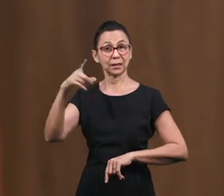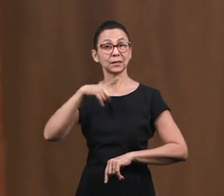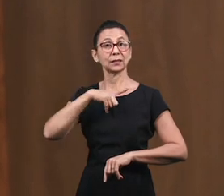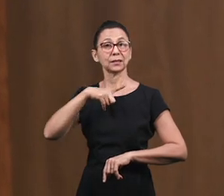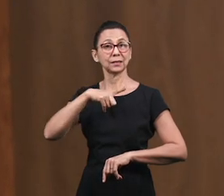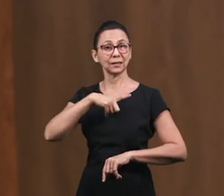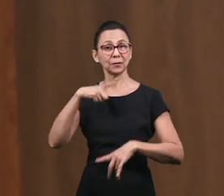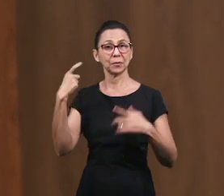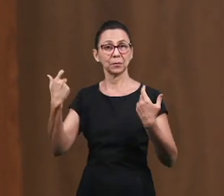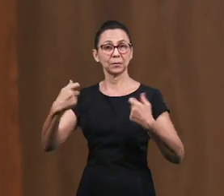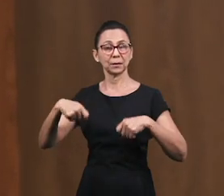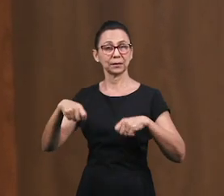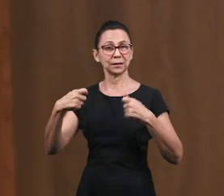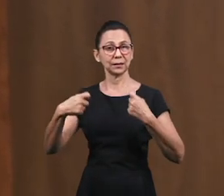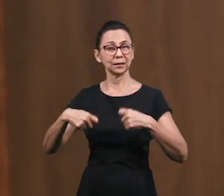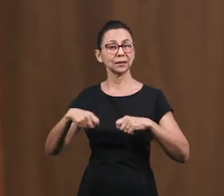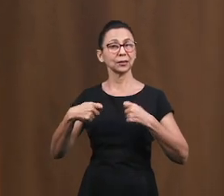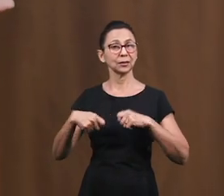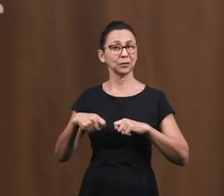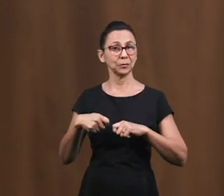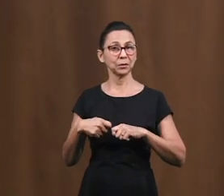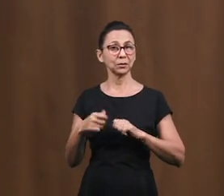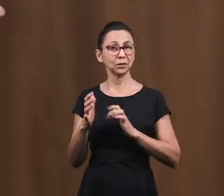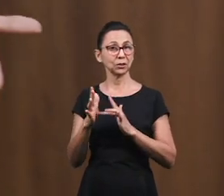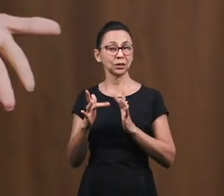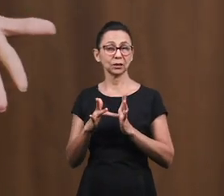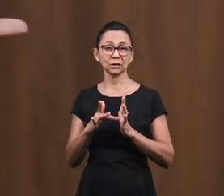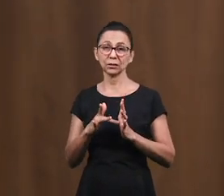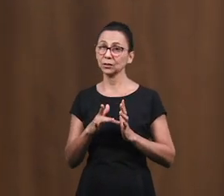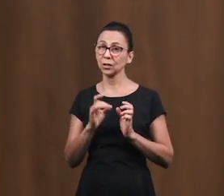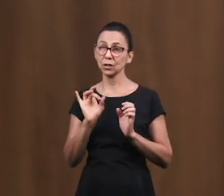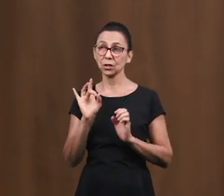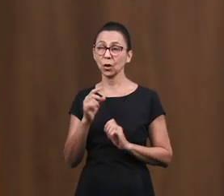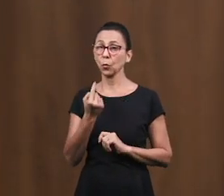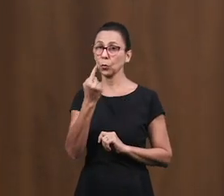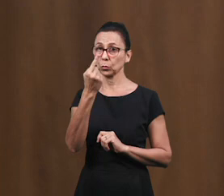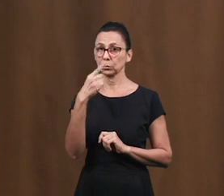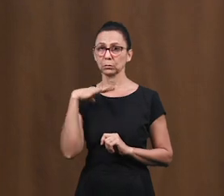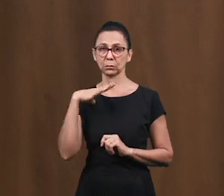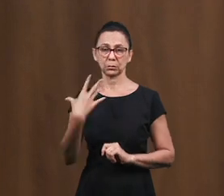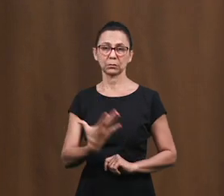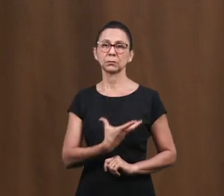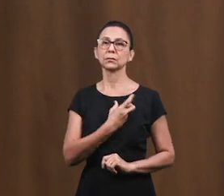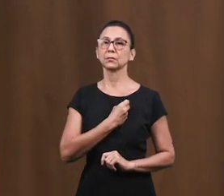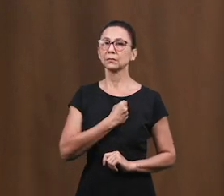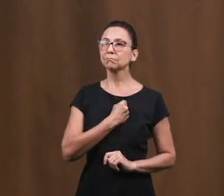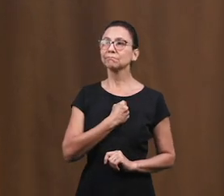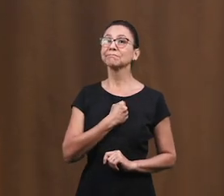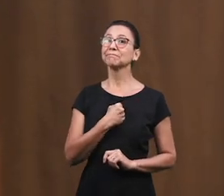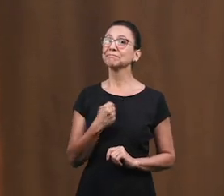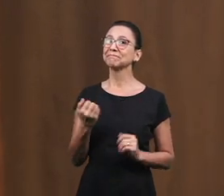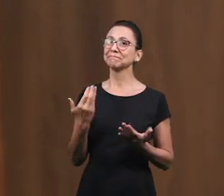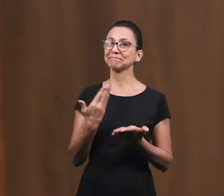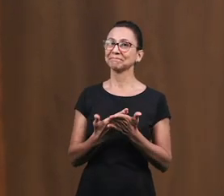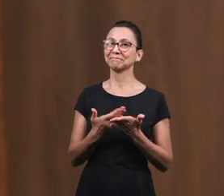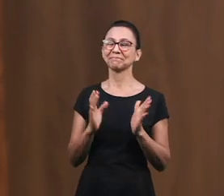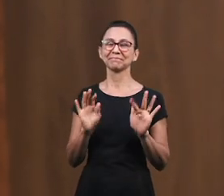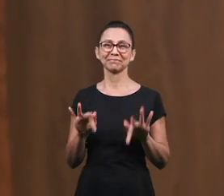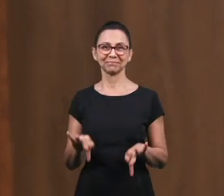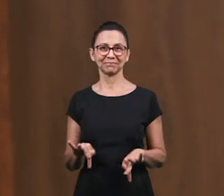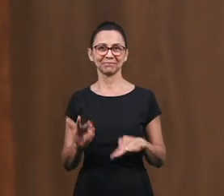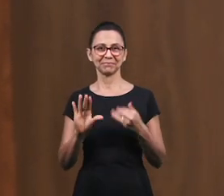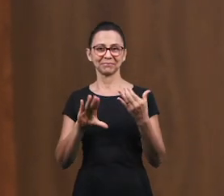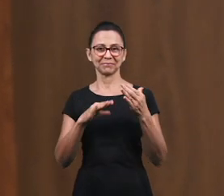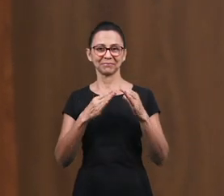Nos Nos Necesitamos De Jesús Para Tener Salvación Porque Solo Él Es Que Nos Da Salvación Nosotros Vamos A